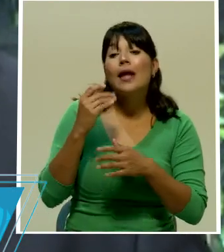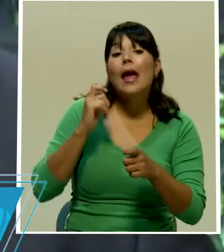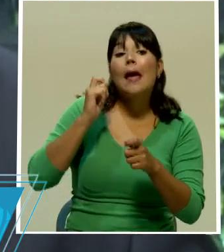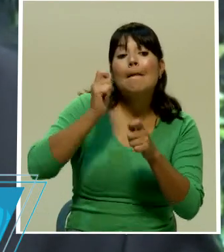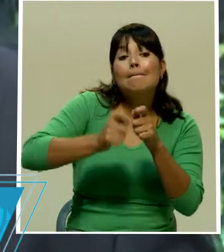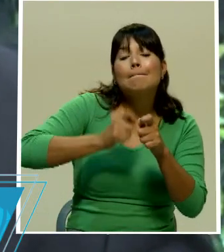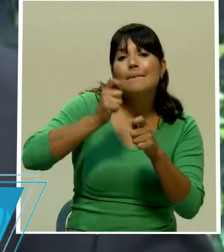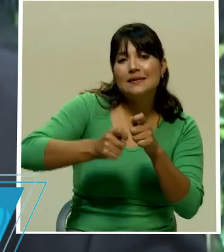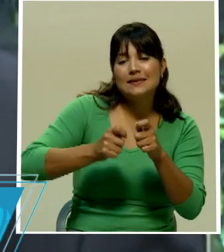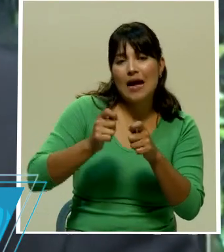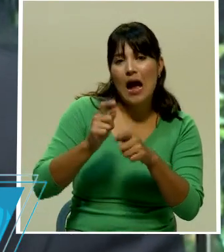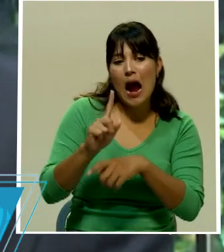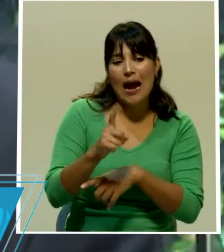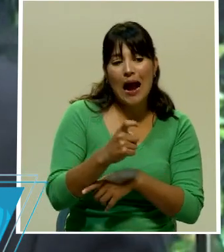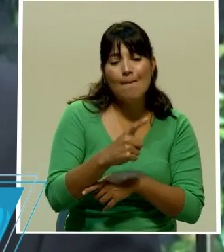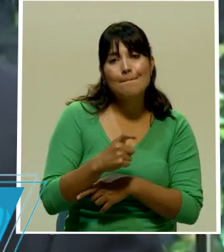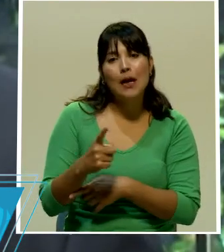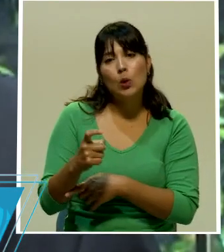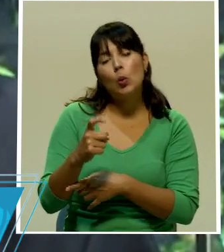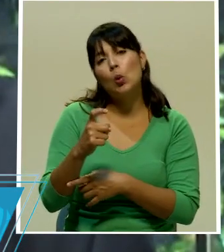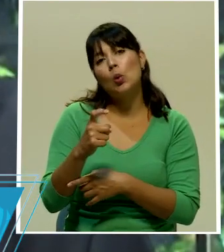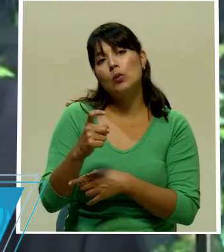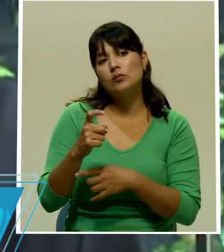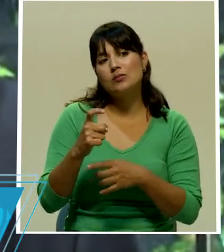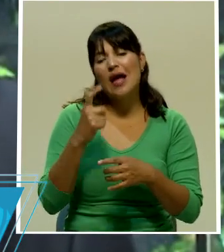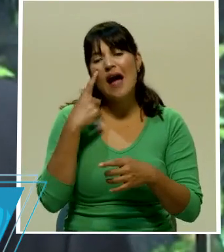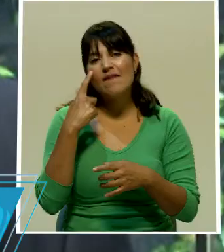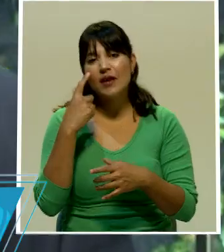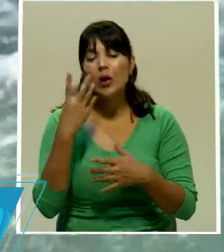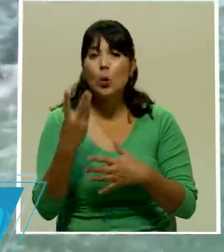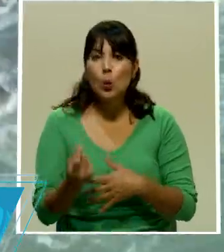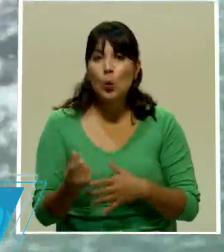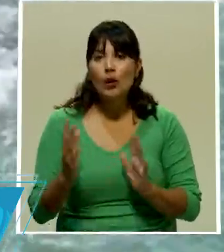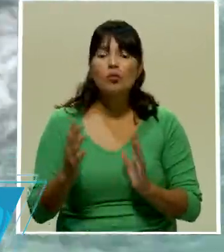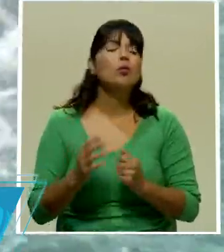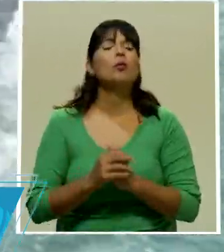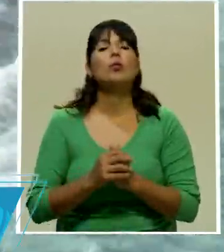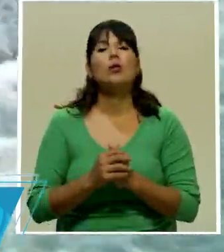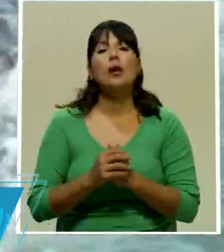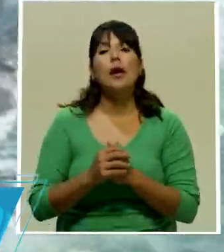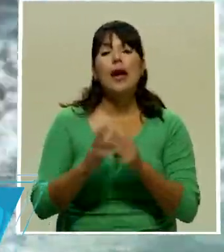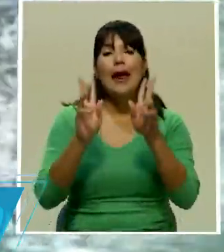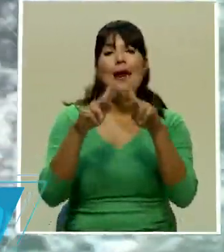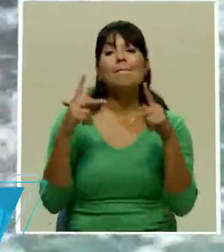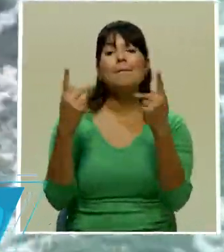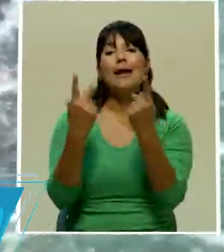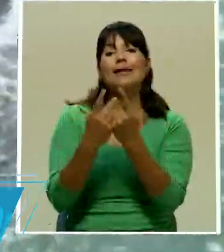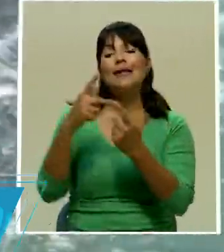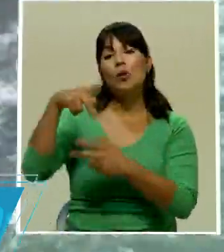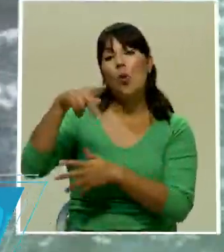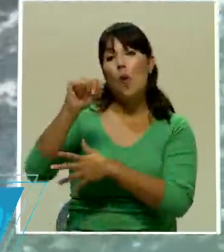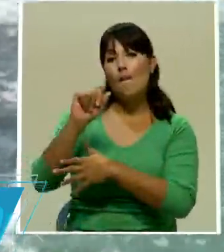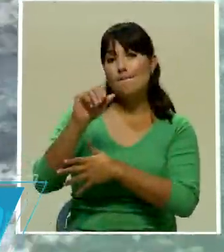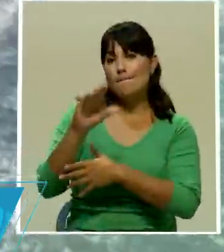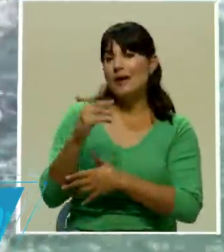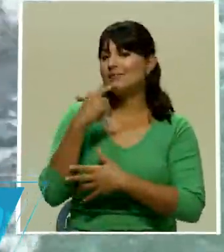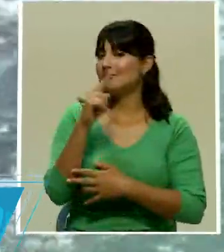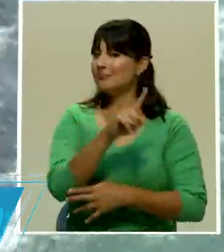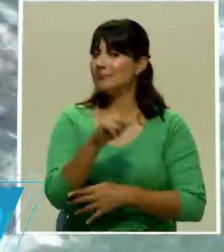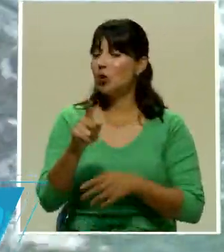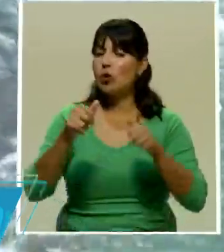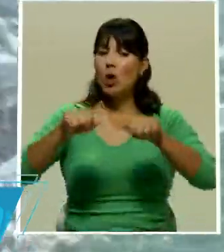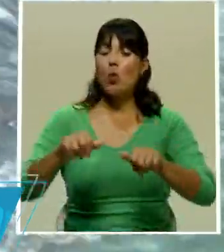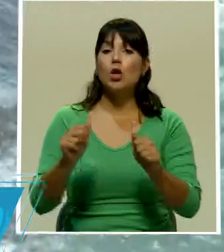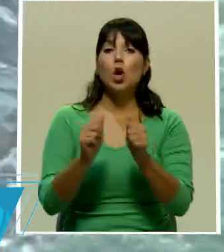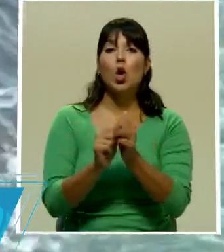para saber cuántas licencias se van a reponer y se le van a dar en la fracción del partido acción ciudadana se mantienen en contra del proyecto